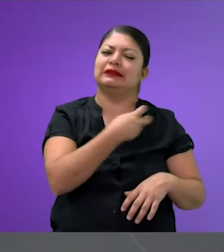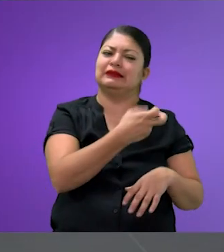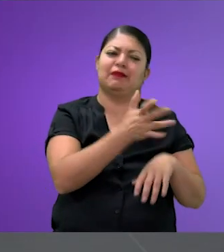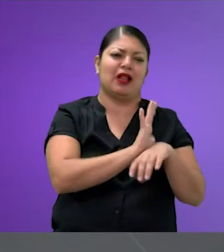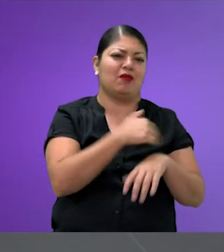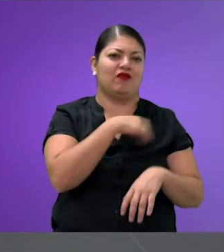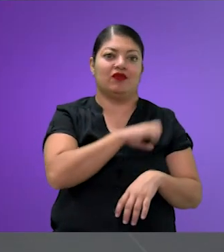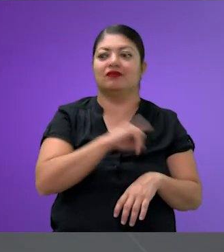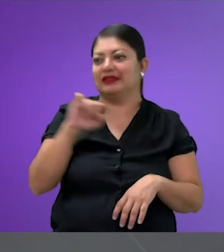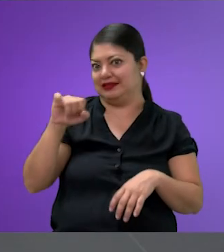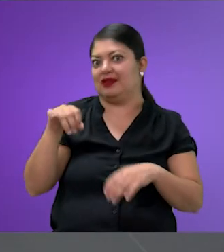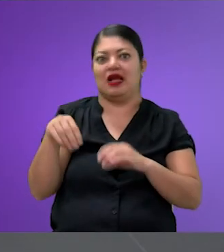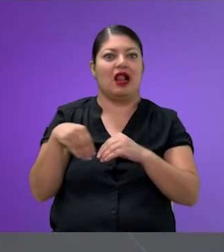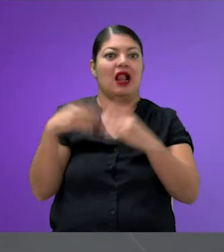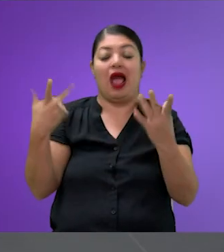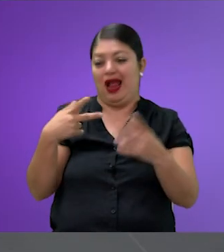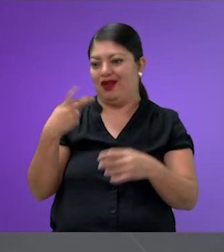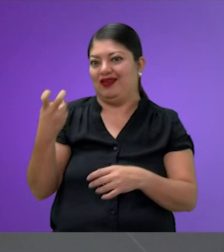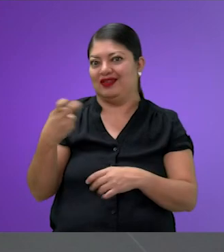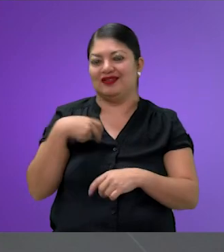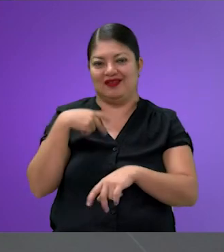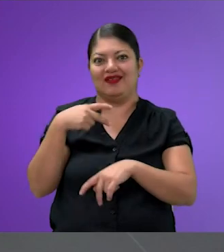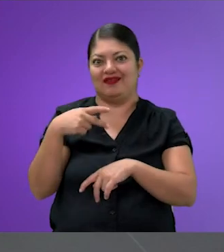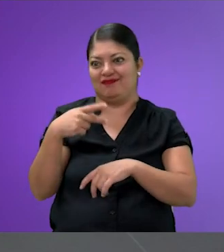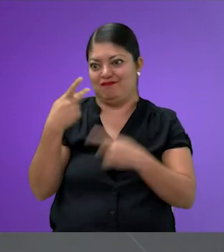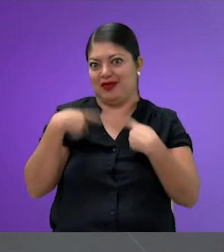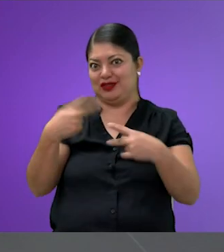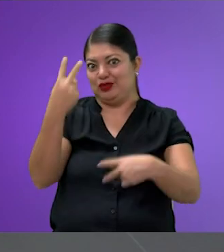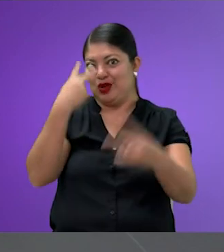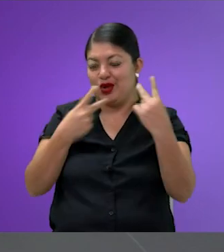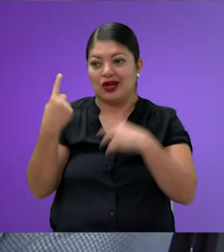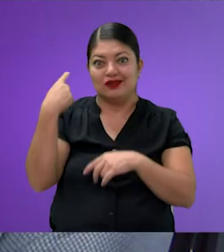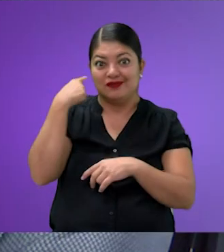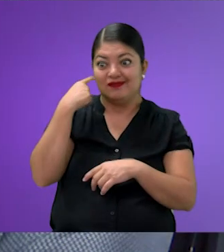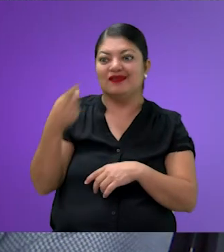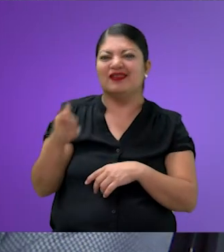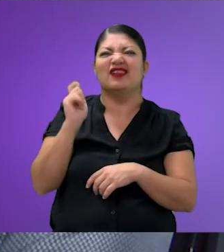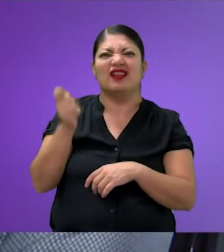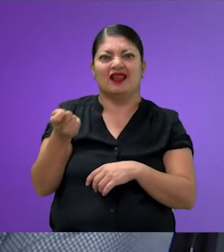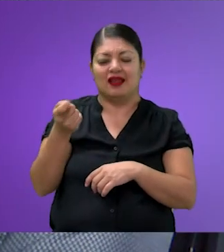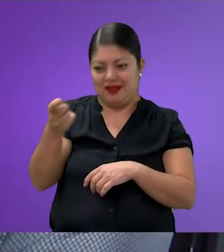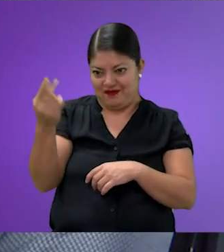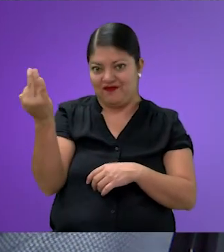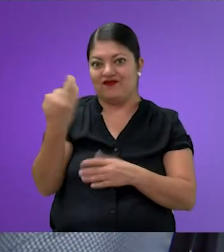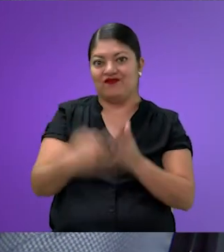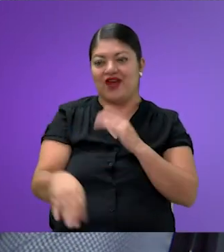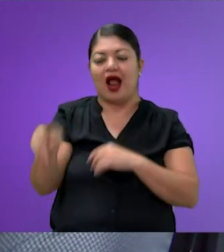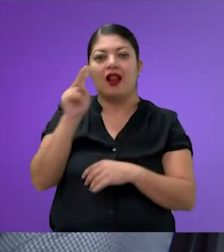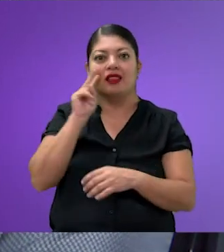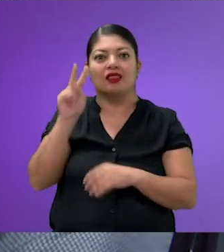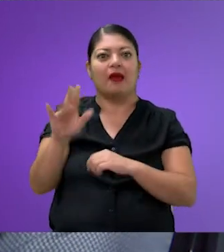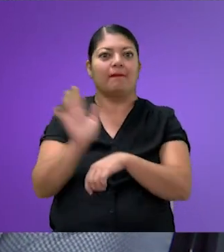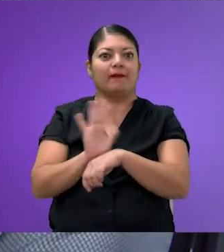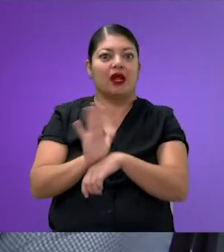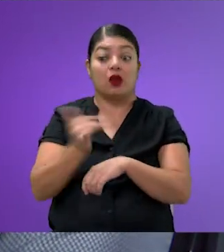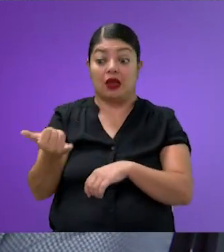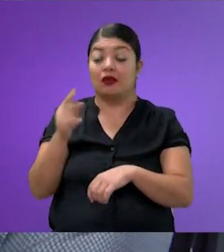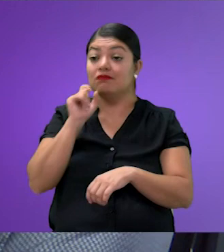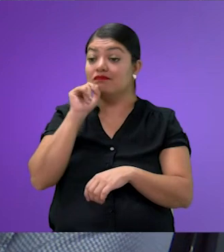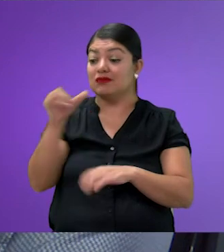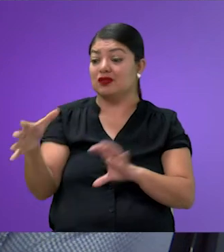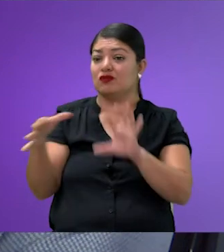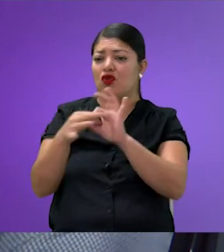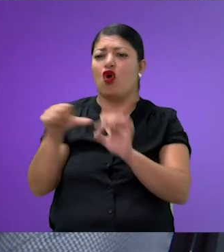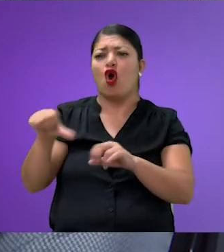Exactamente. Al contrario, tenemos que platicarle un poco a nuestros audionautas, si no la han visto, de qué se trata. Y cuál es la relación con el tema del día de hoy, ¿no?